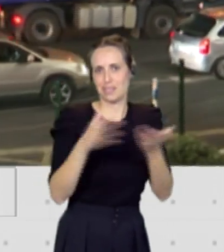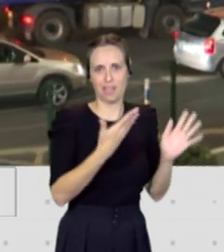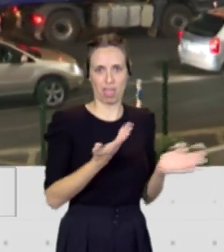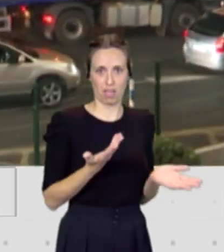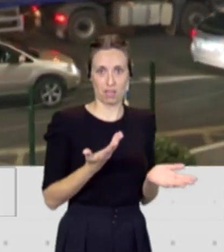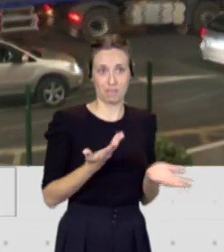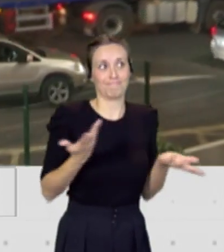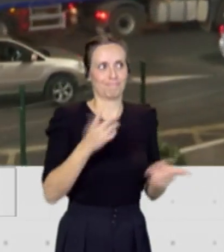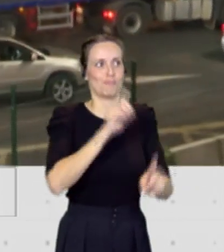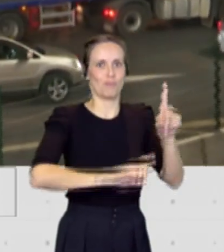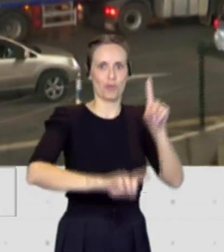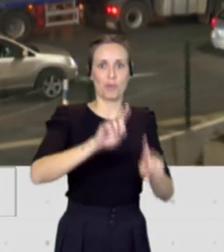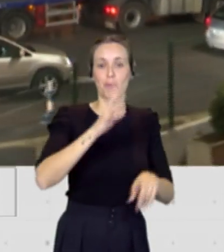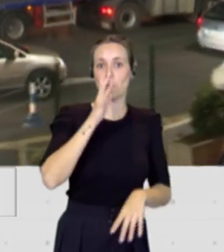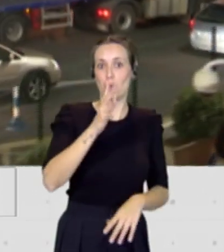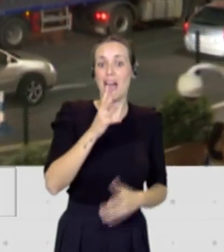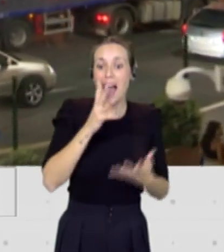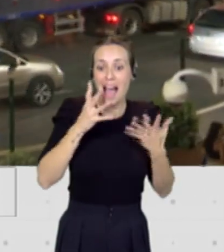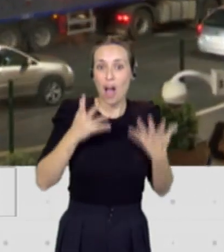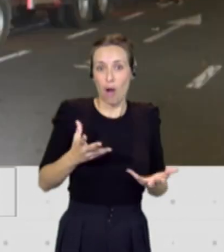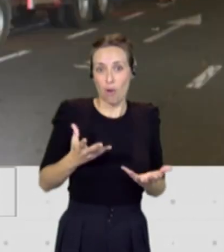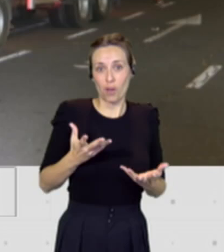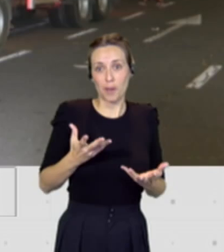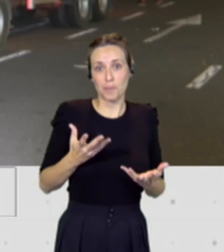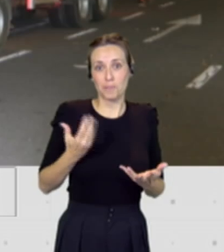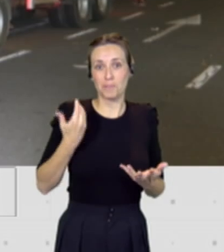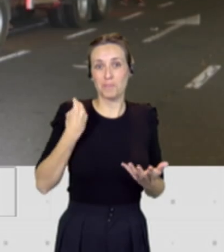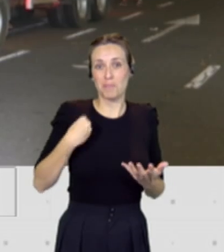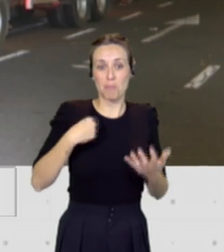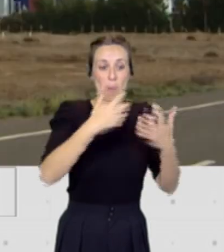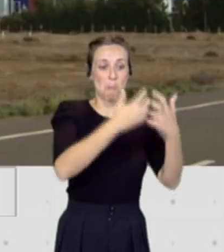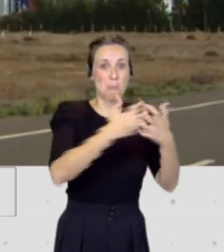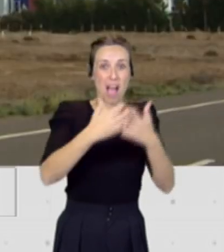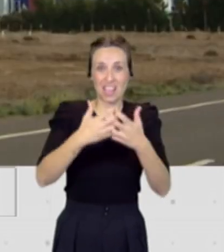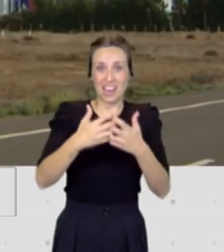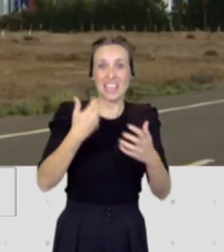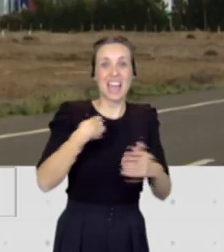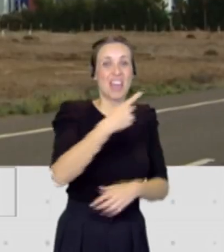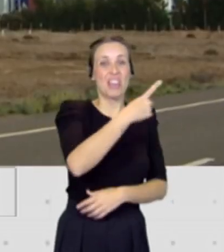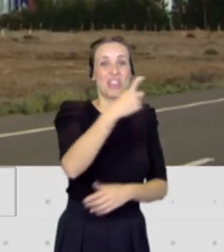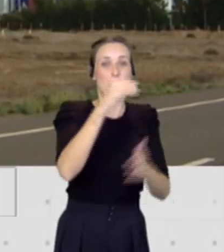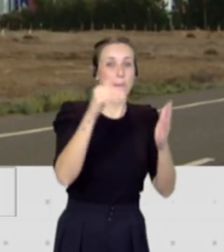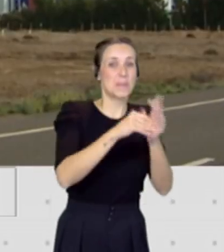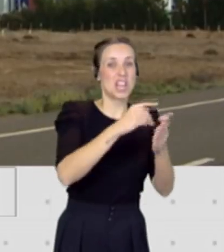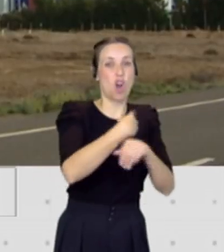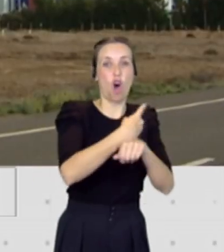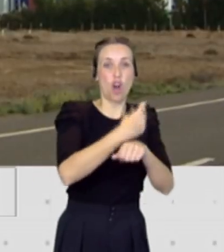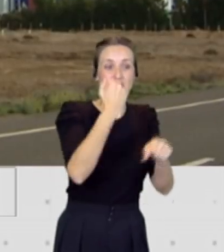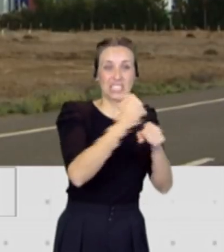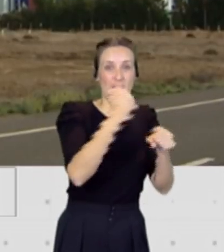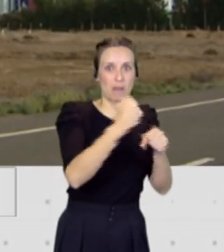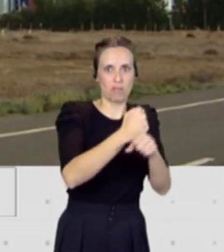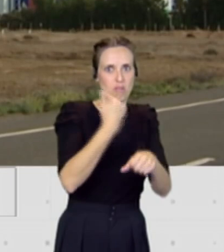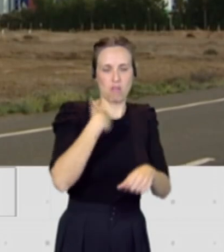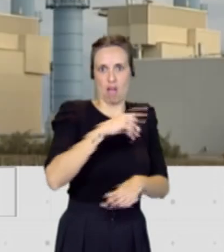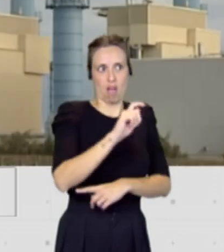que actualmente hay maquinarias que si ya trabajan durante 100.000 horas es un hito para esas máquinas y tenemos máquinas en Canarias